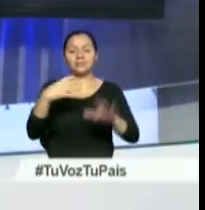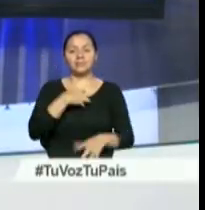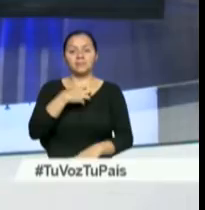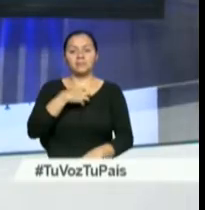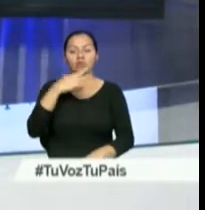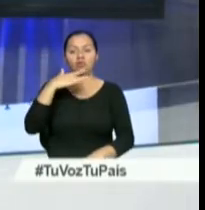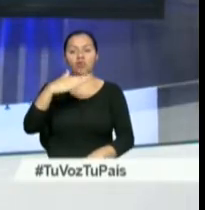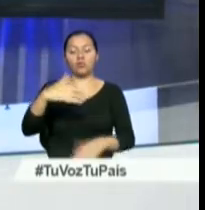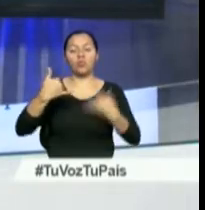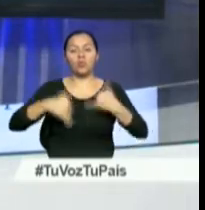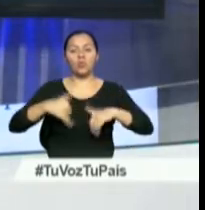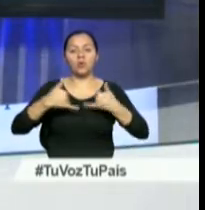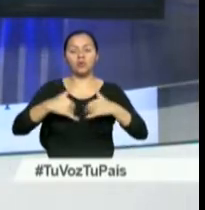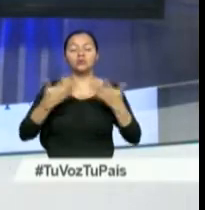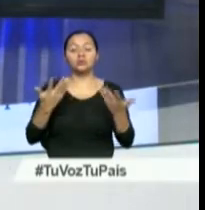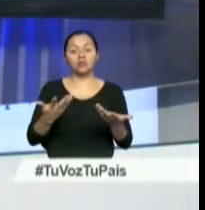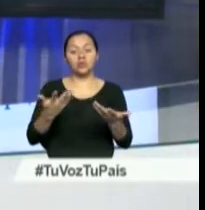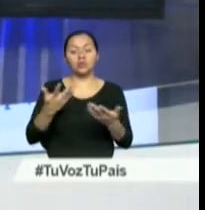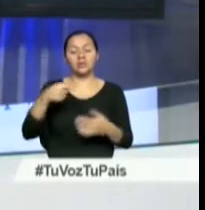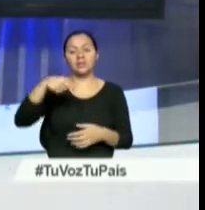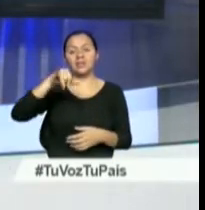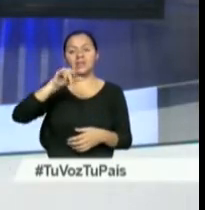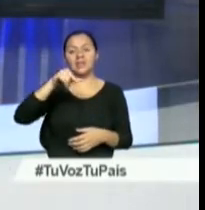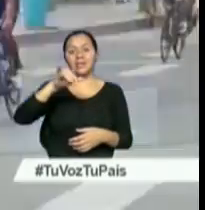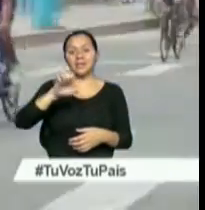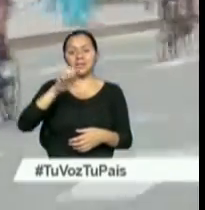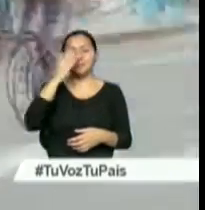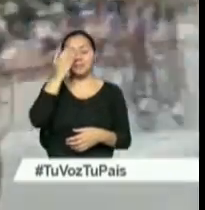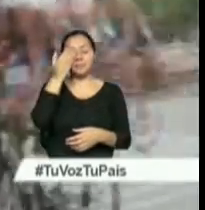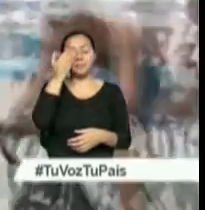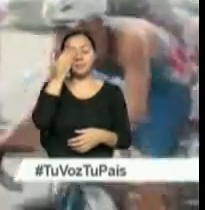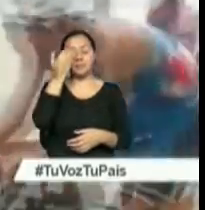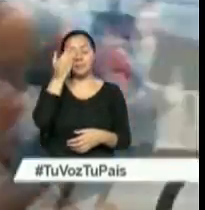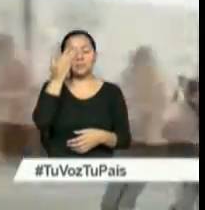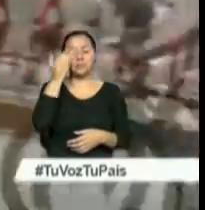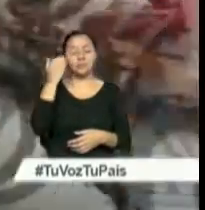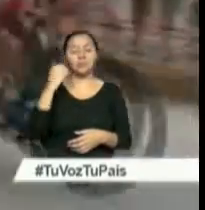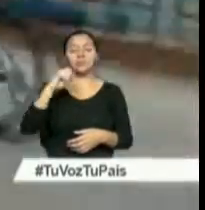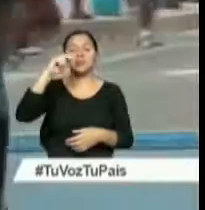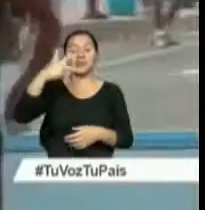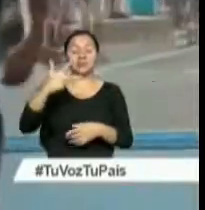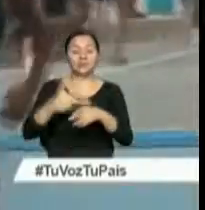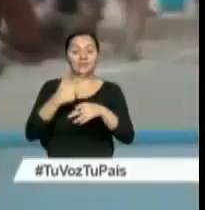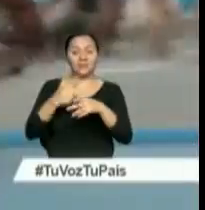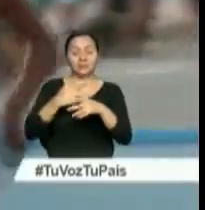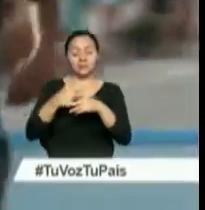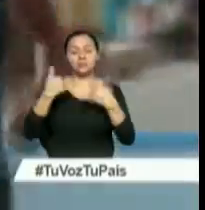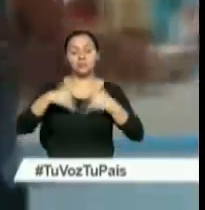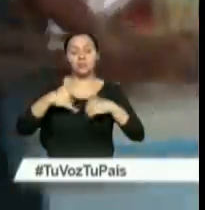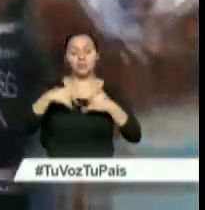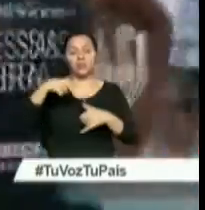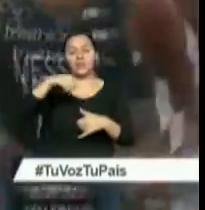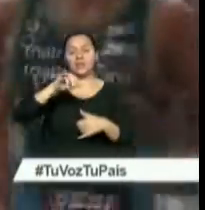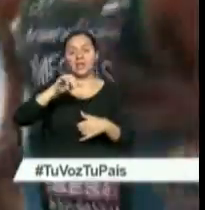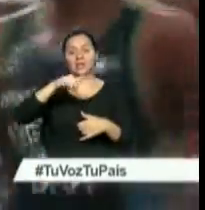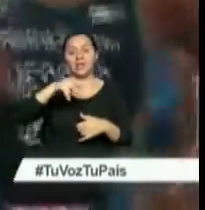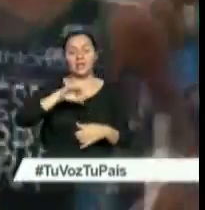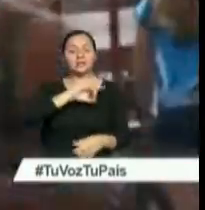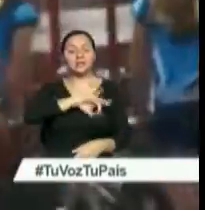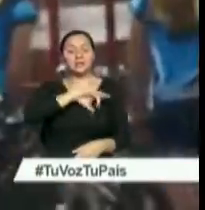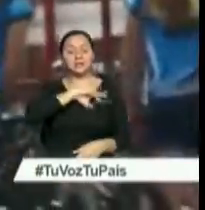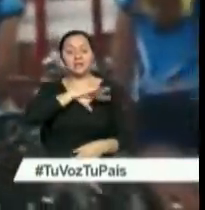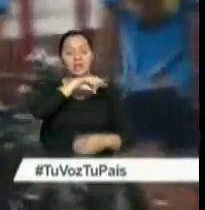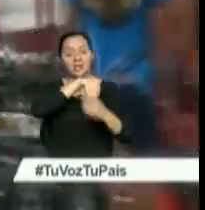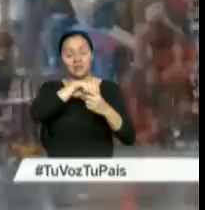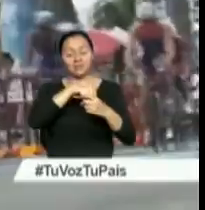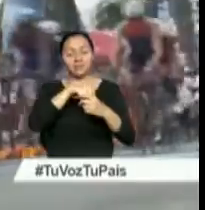Juegos Bolivarianos de Playa de Iquique. Durante los terceros Juegos Bolivarianos de Playa de Iquique 2016 que se